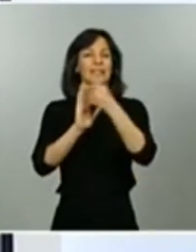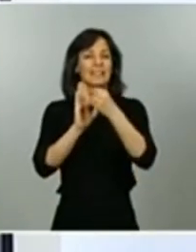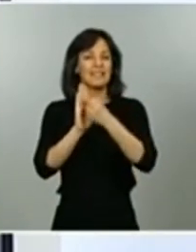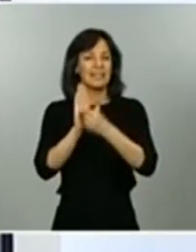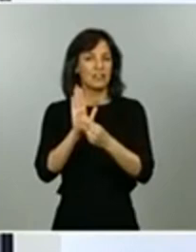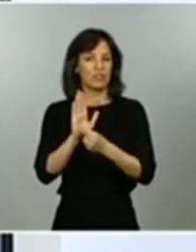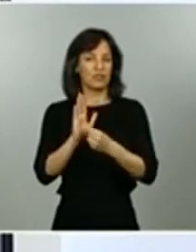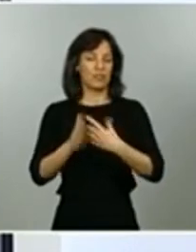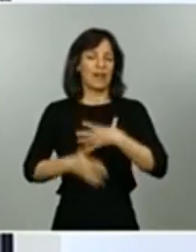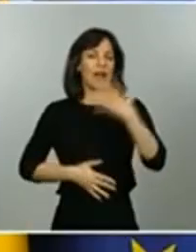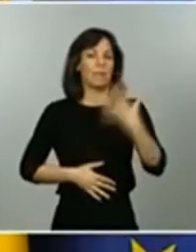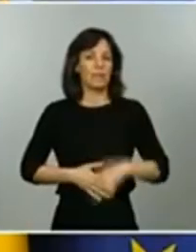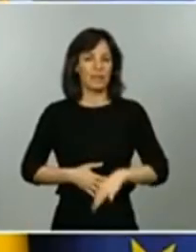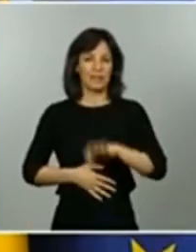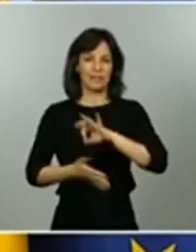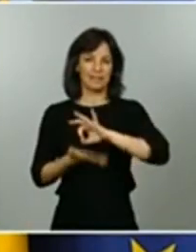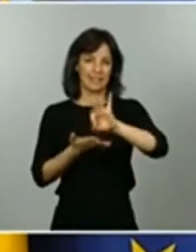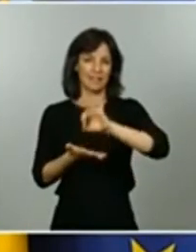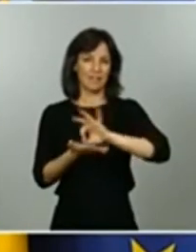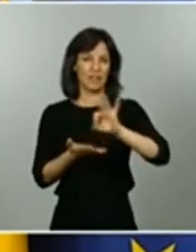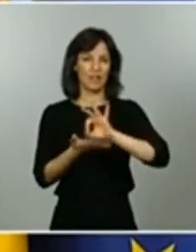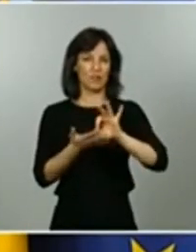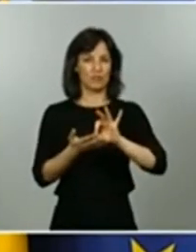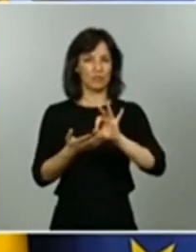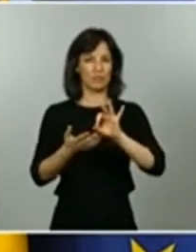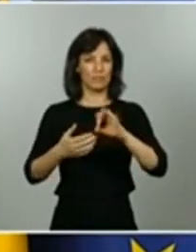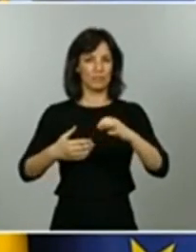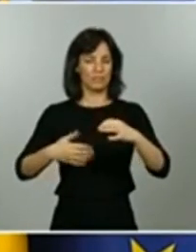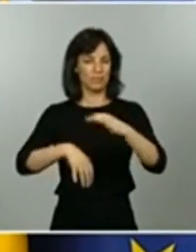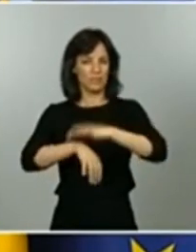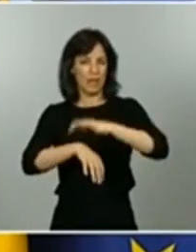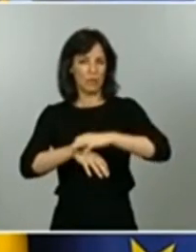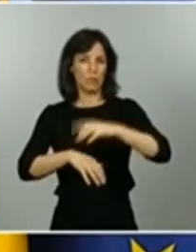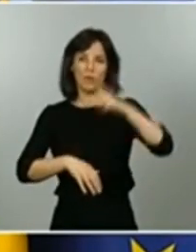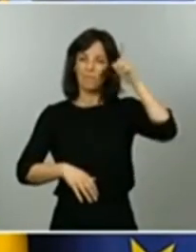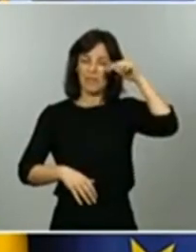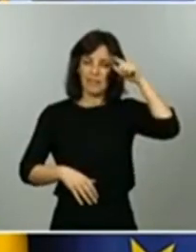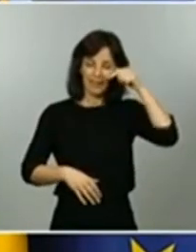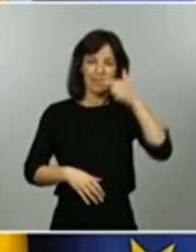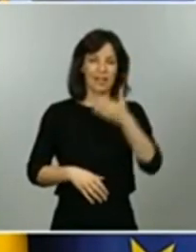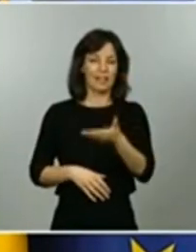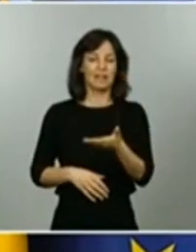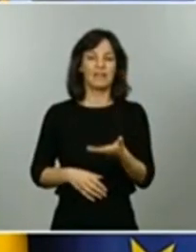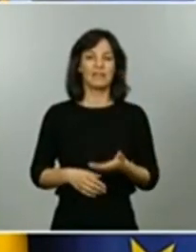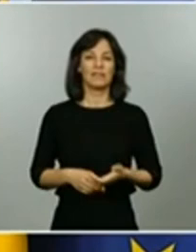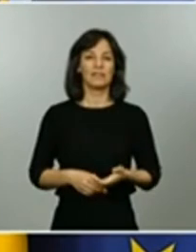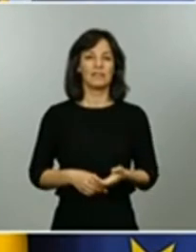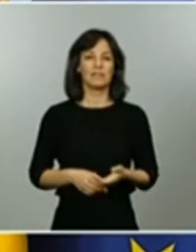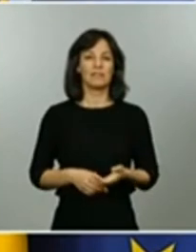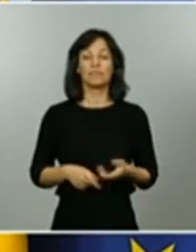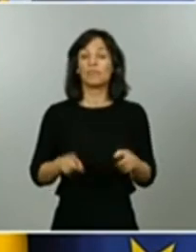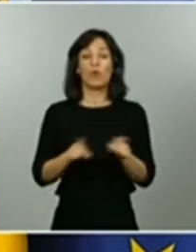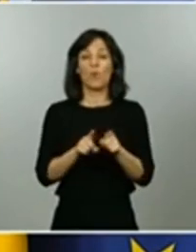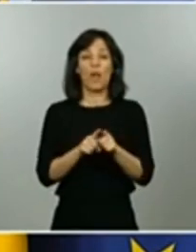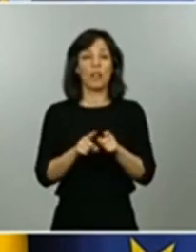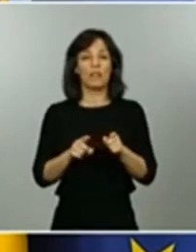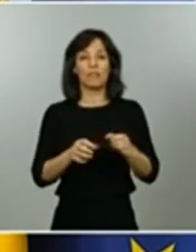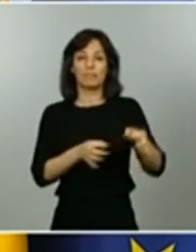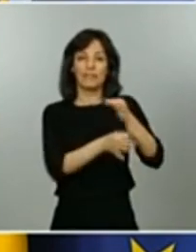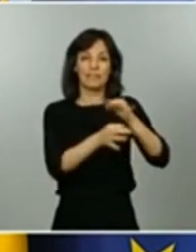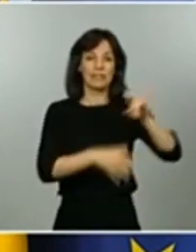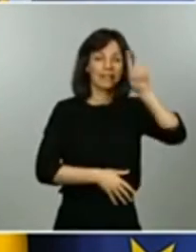asistenciales de Melilla al igual que las islas tanto en Canarias como Baleares